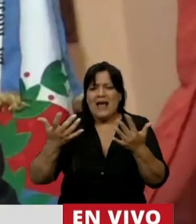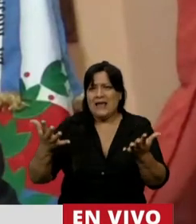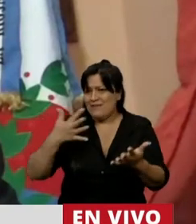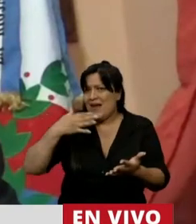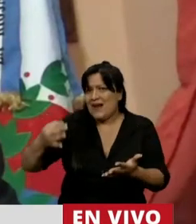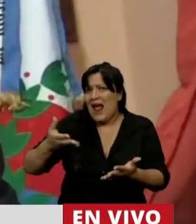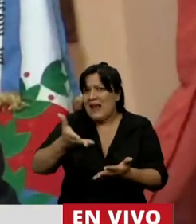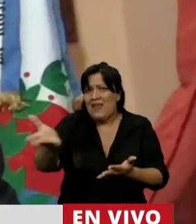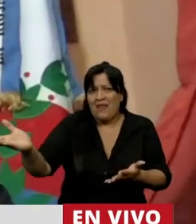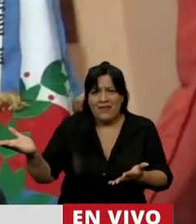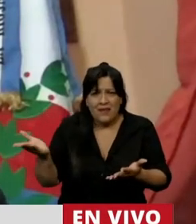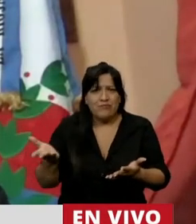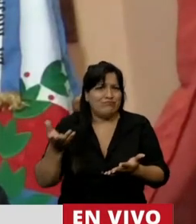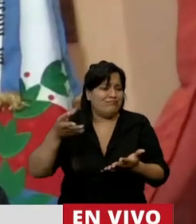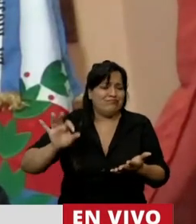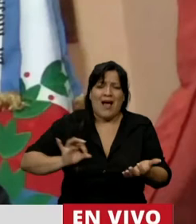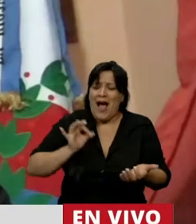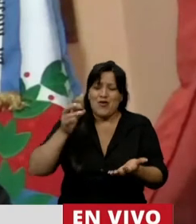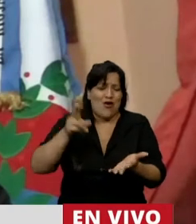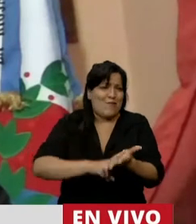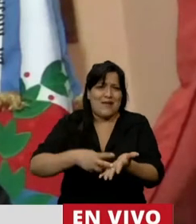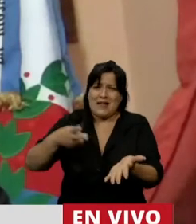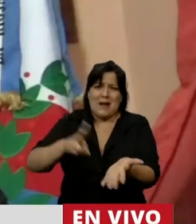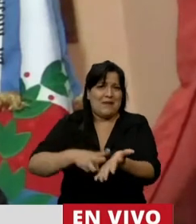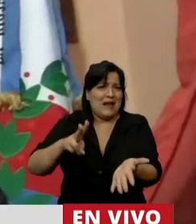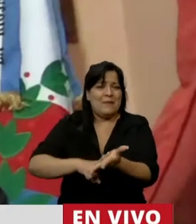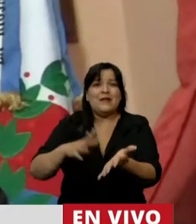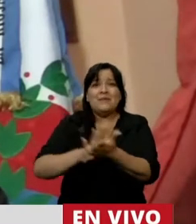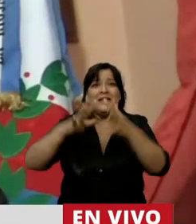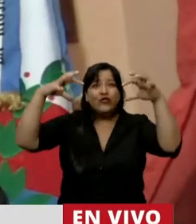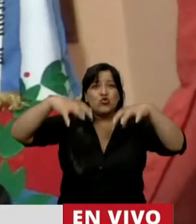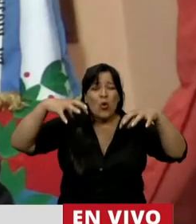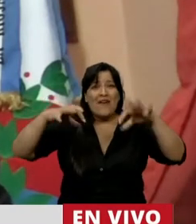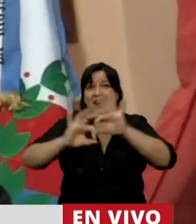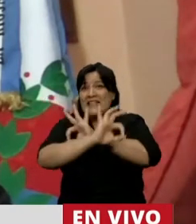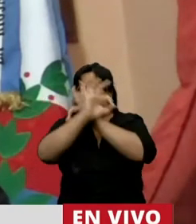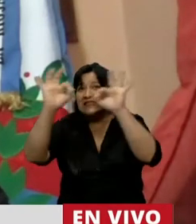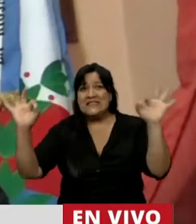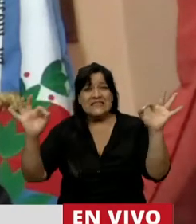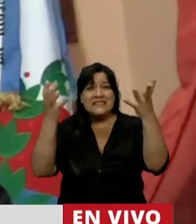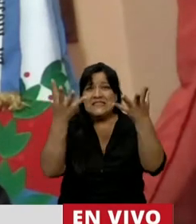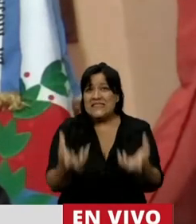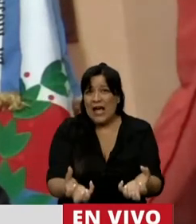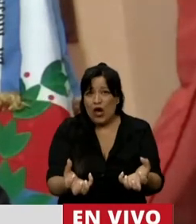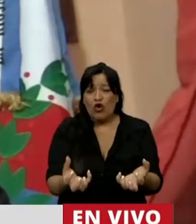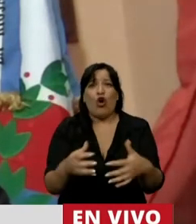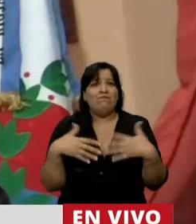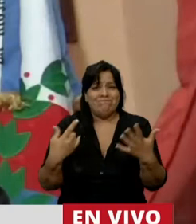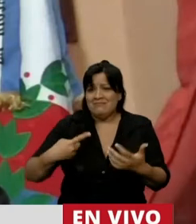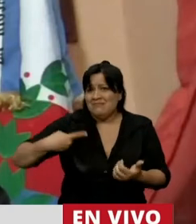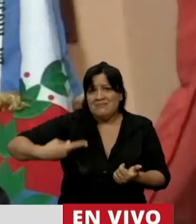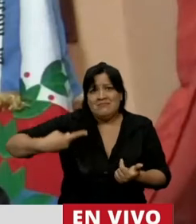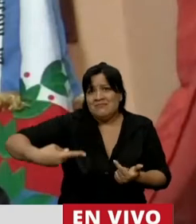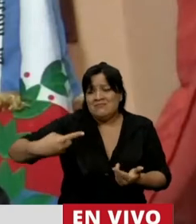se reitera año tras año. Una gran sequía que perdona el tiempo y que resulta recurrente